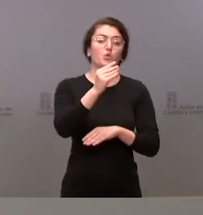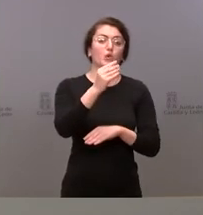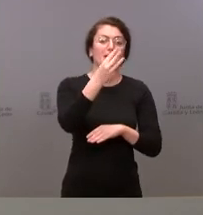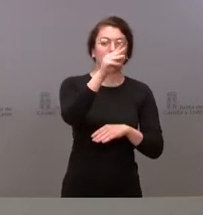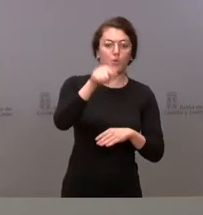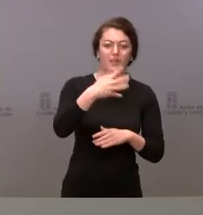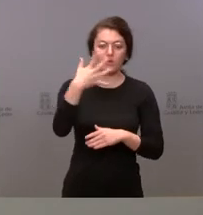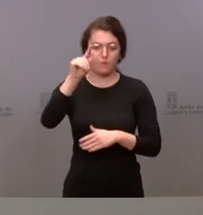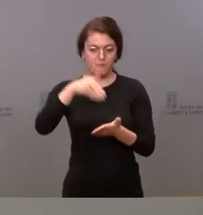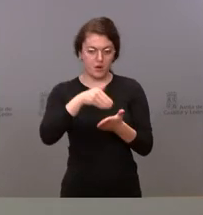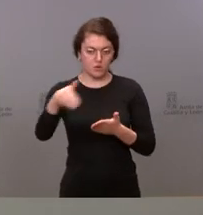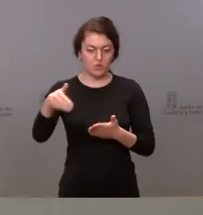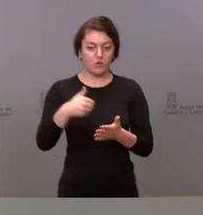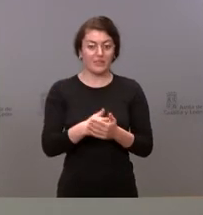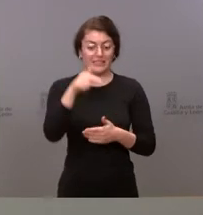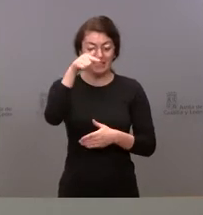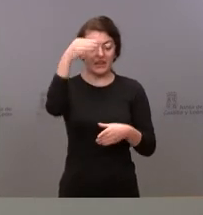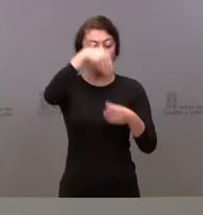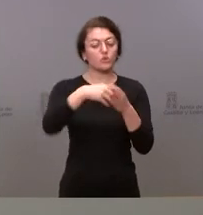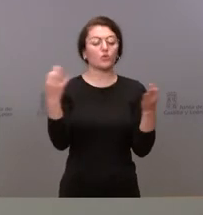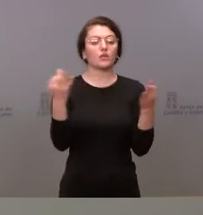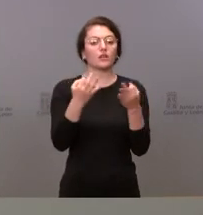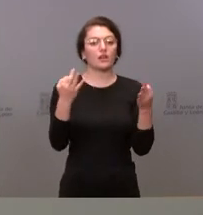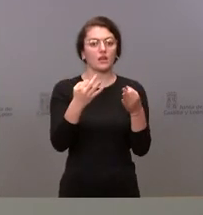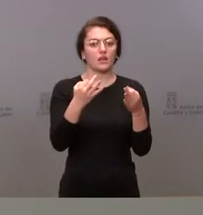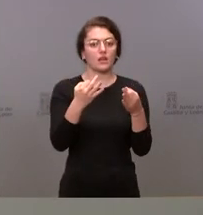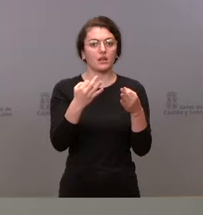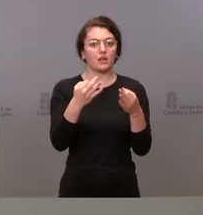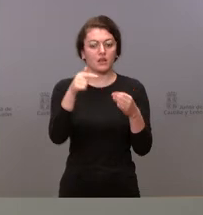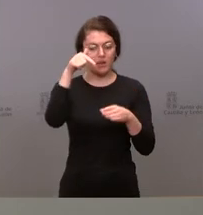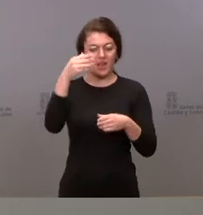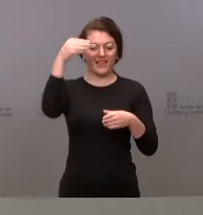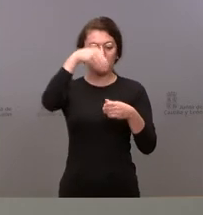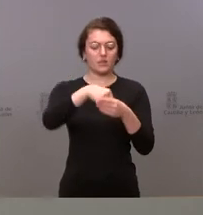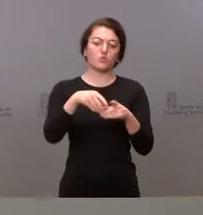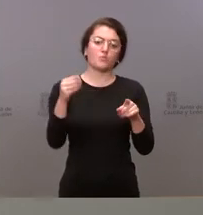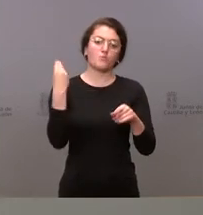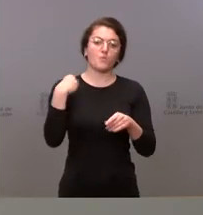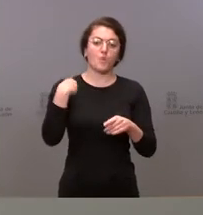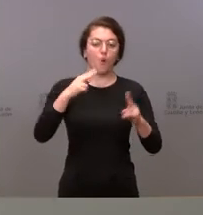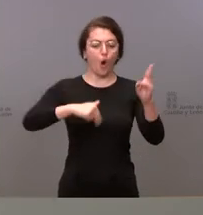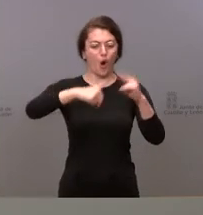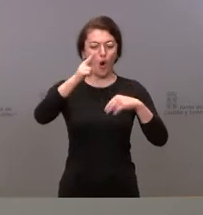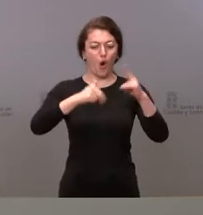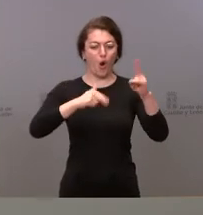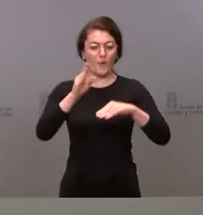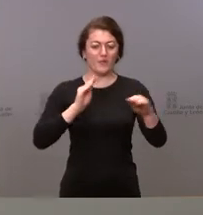se contempla la ejecución de las obras financiadas con fondos europeos, se contempla el desarrollo